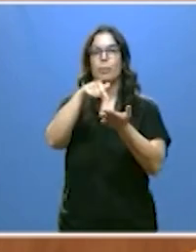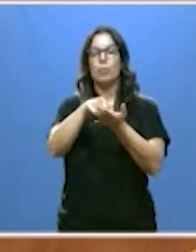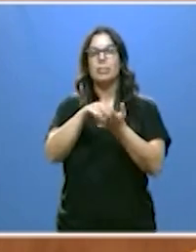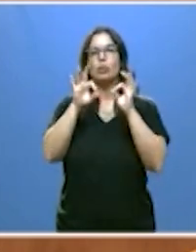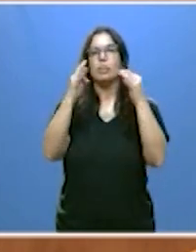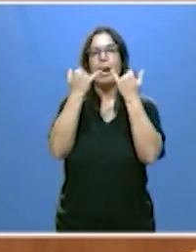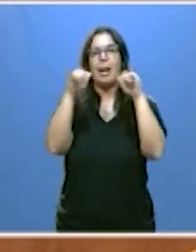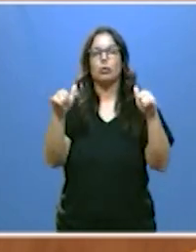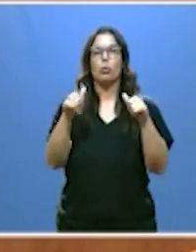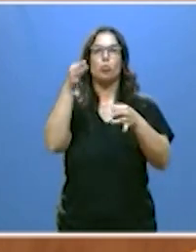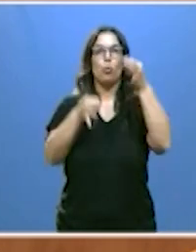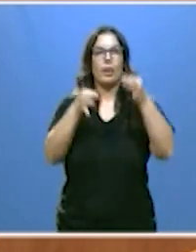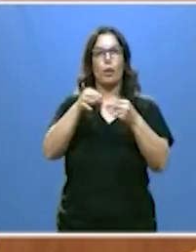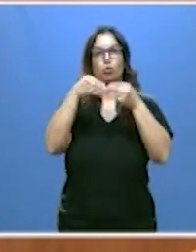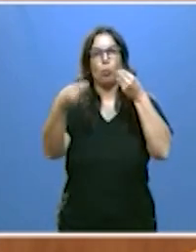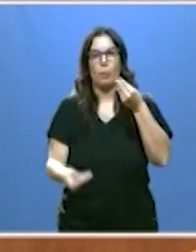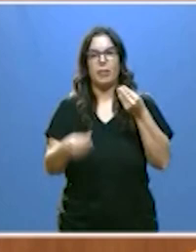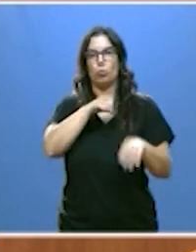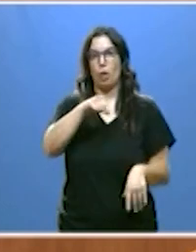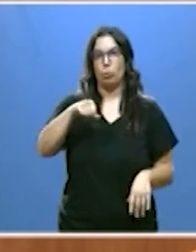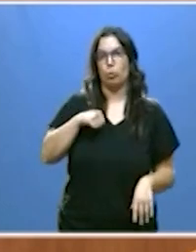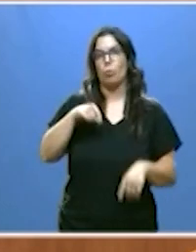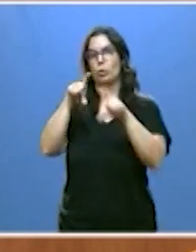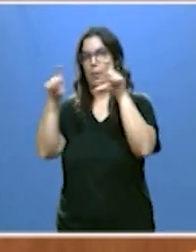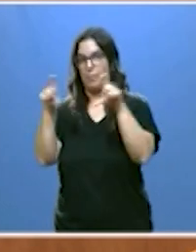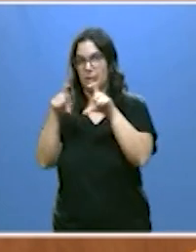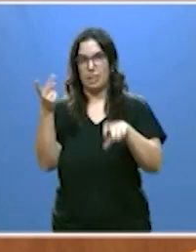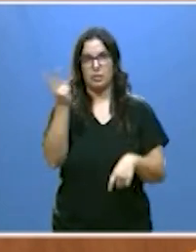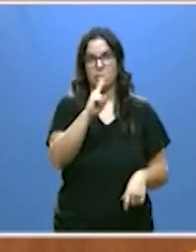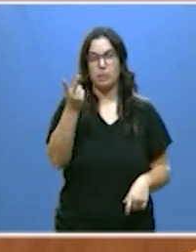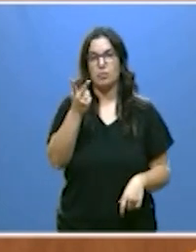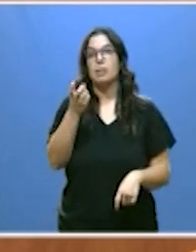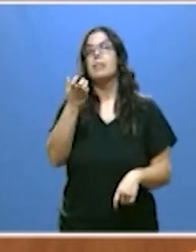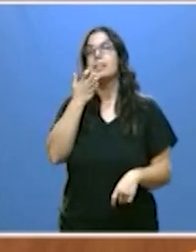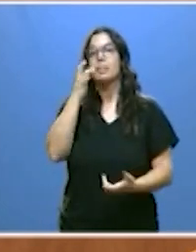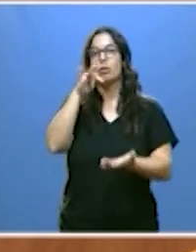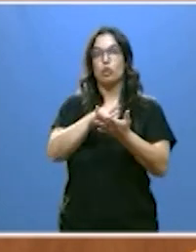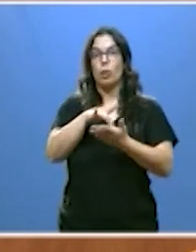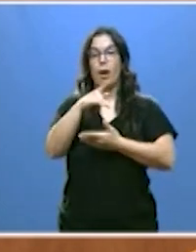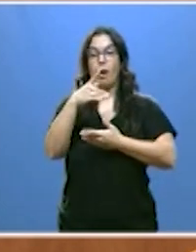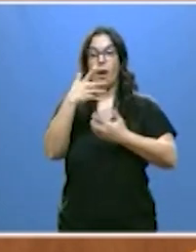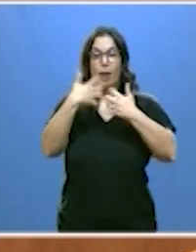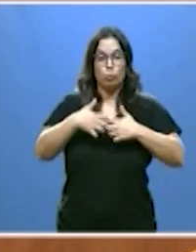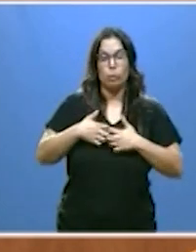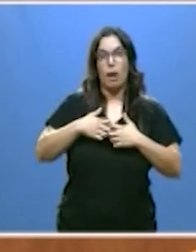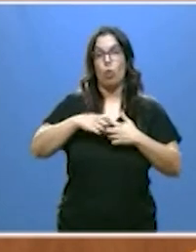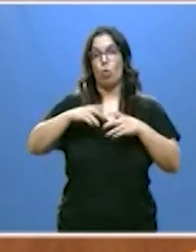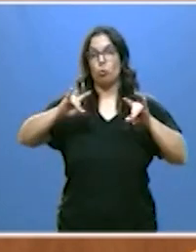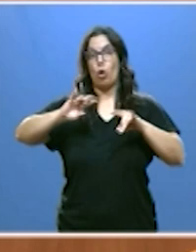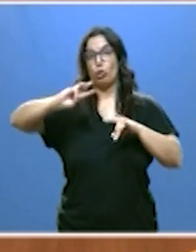actos jurídicos documentados a autónomos y a empresas por operaciones en suelo industrial y terciario